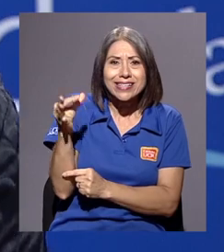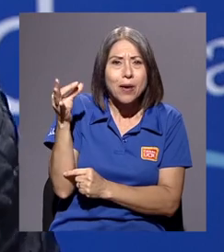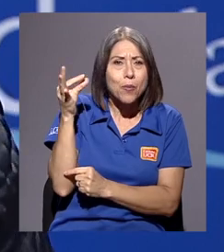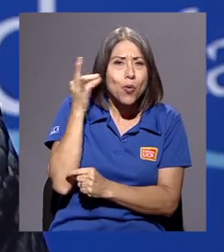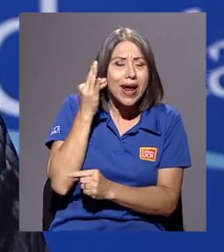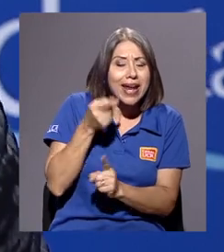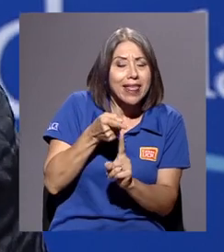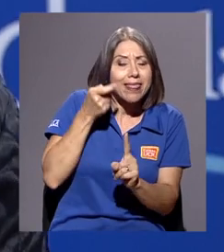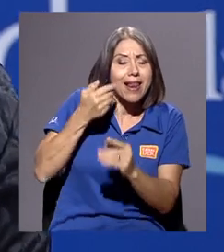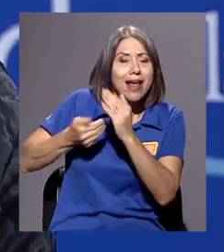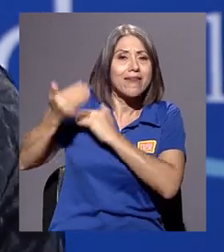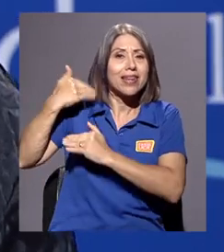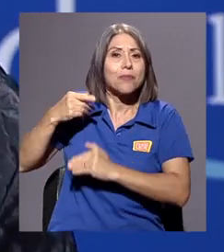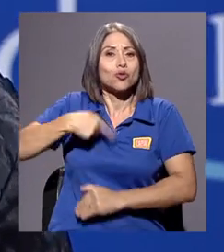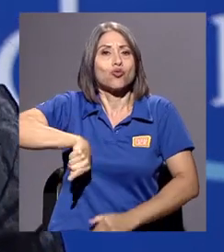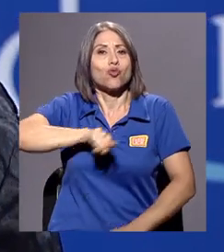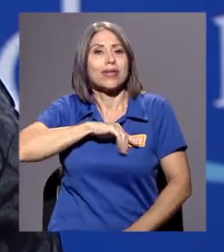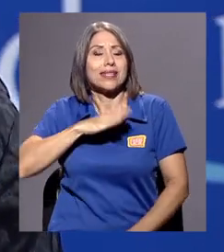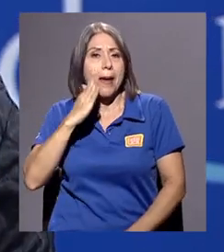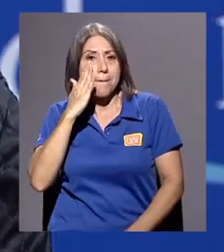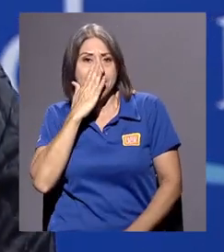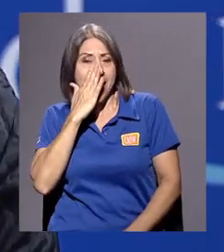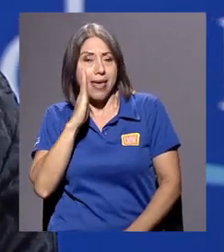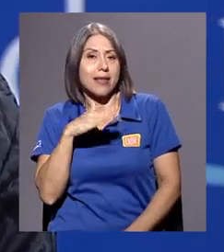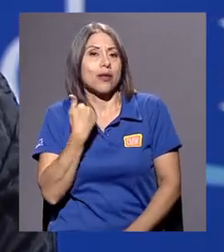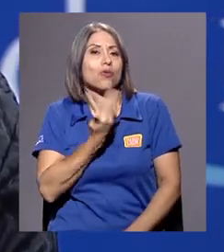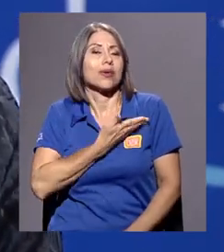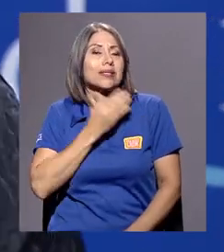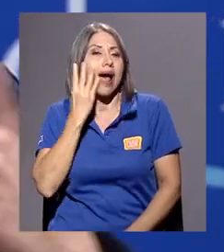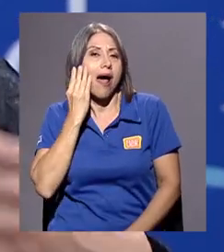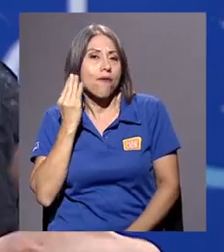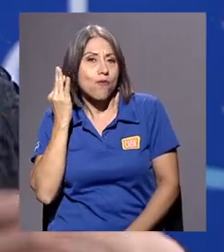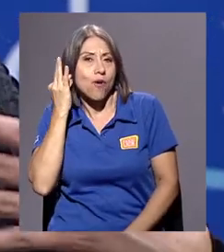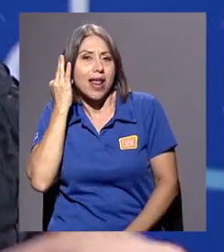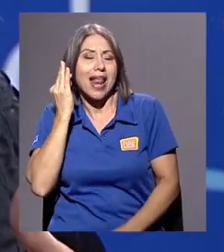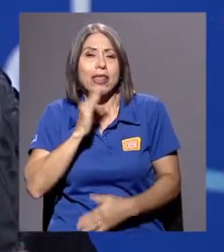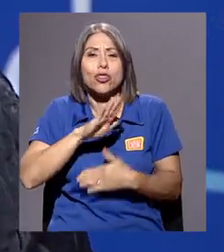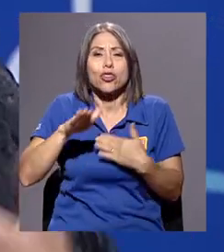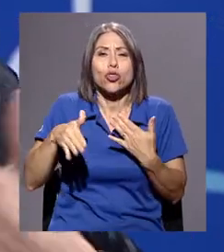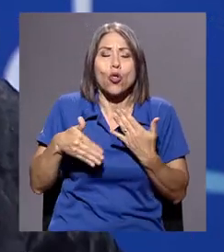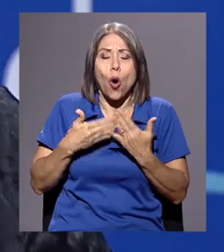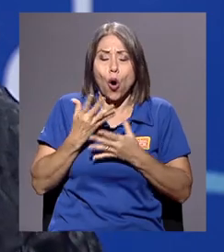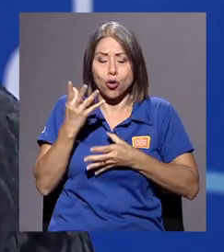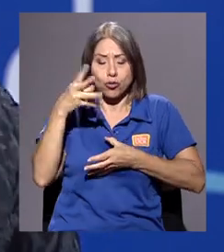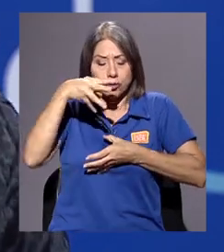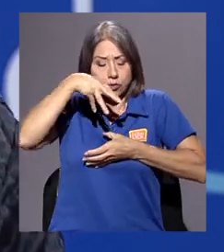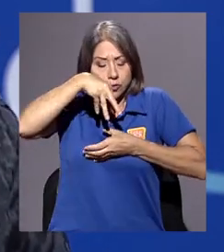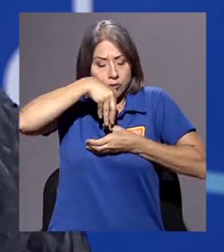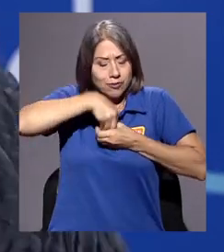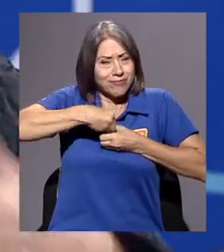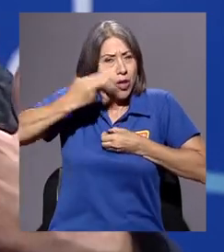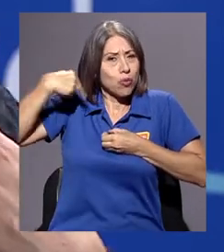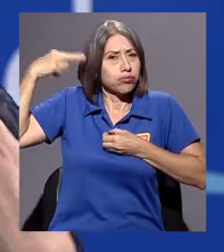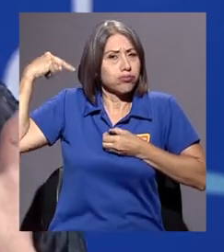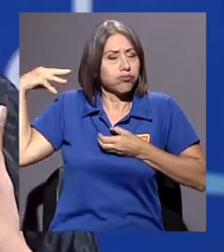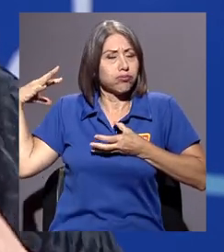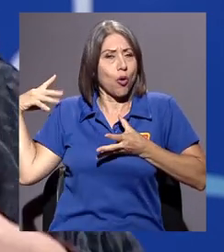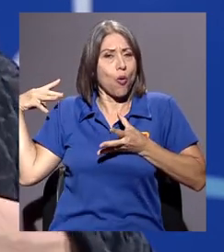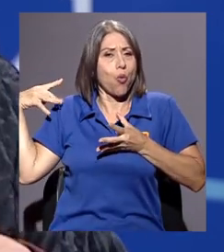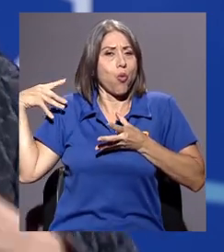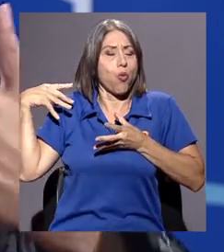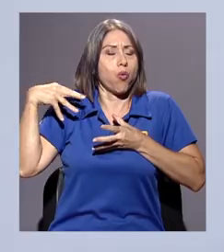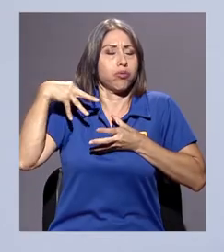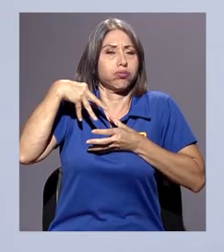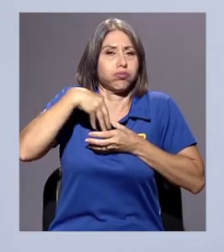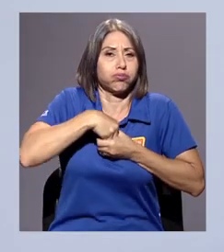la que vinimos, nuestra madre, nuestra abuela, toda la historia que tenemos dentro de nosotras, ha sido como un poco